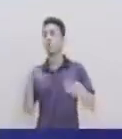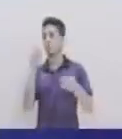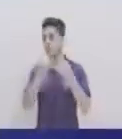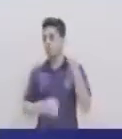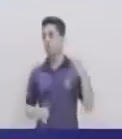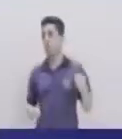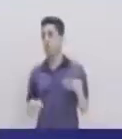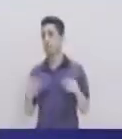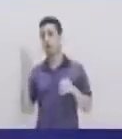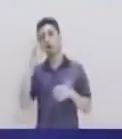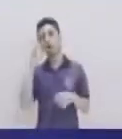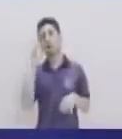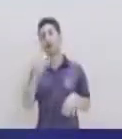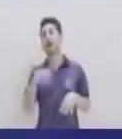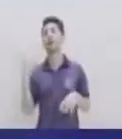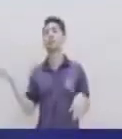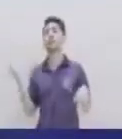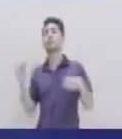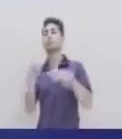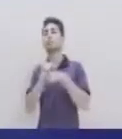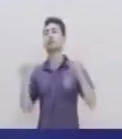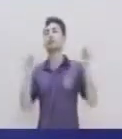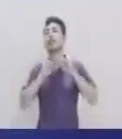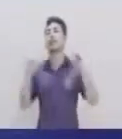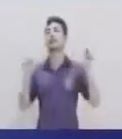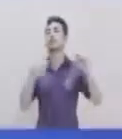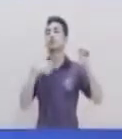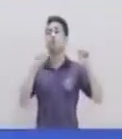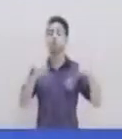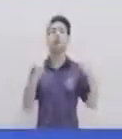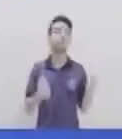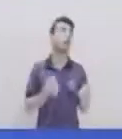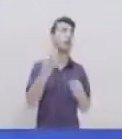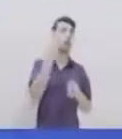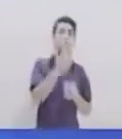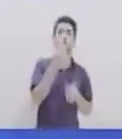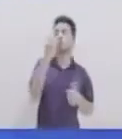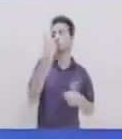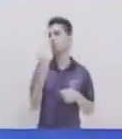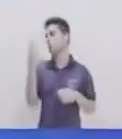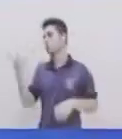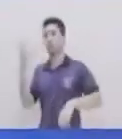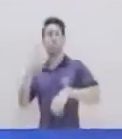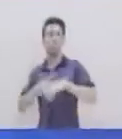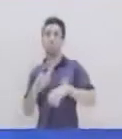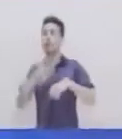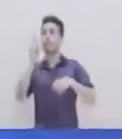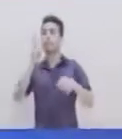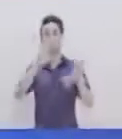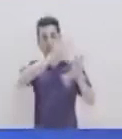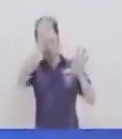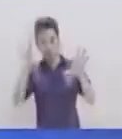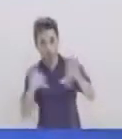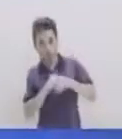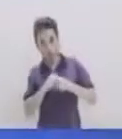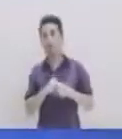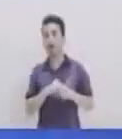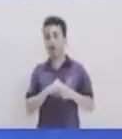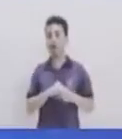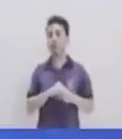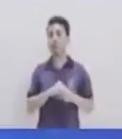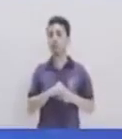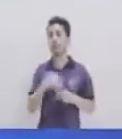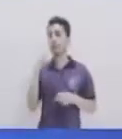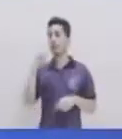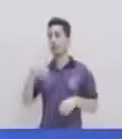Recuerda que Esta serie de ejercicios La puedes repetir Dos Tres Cuatro veces La misma serie Y